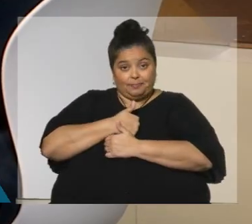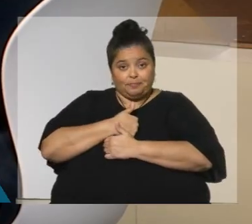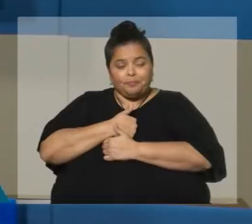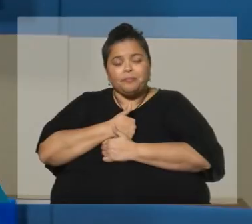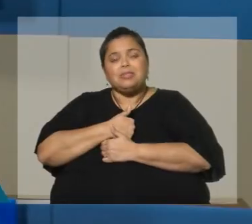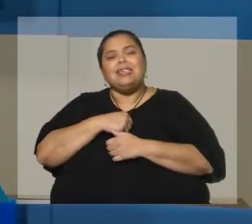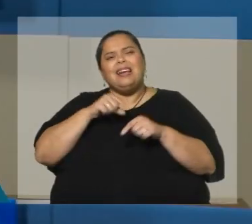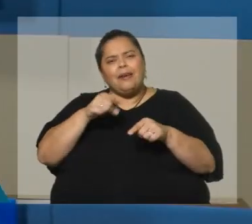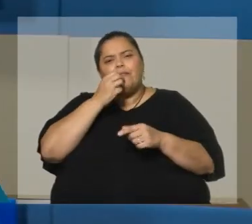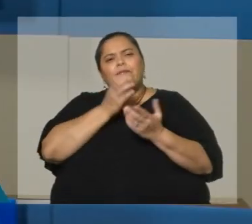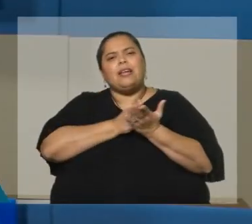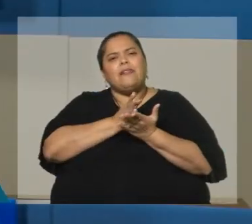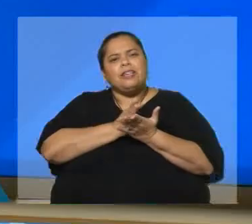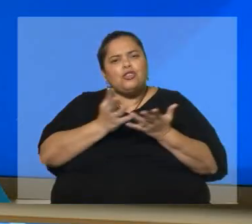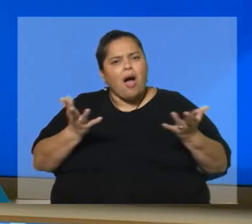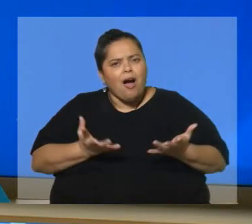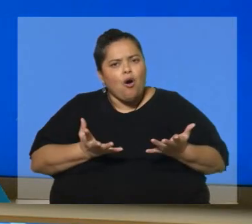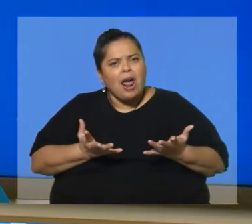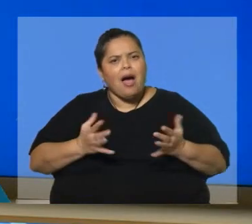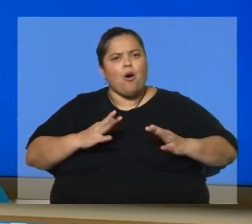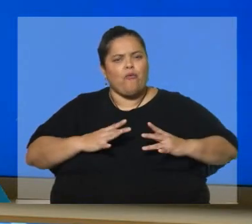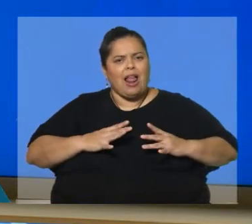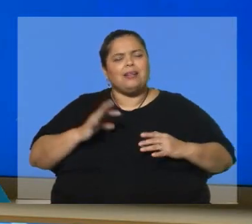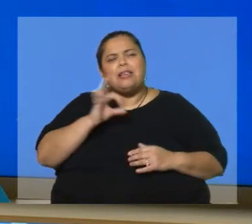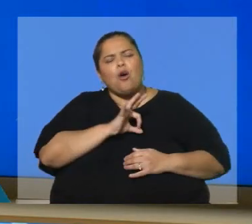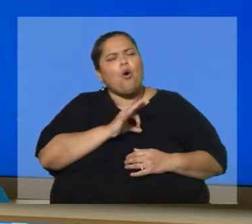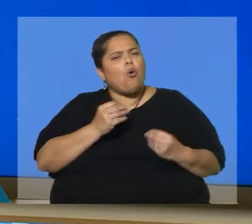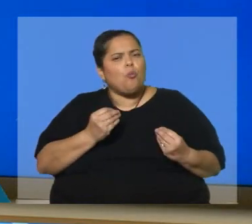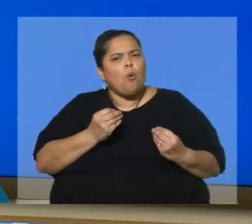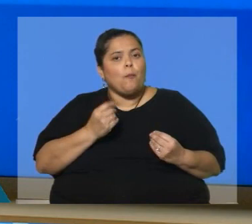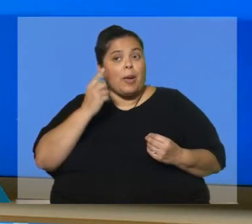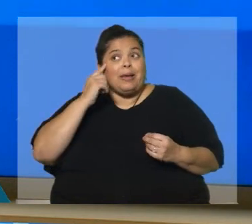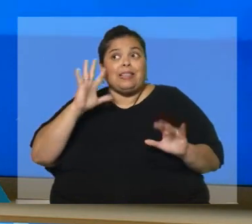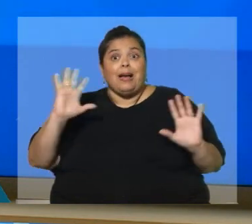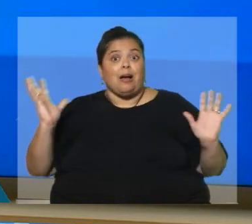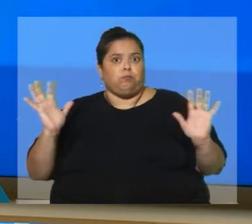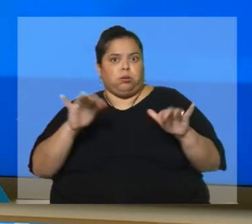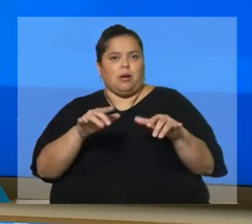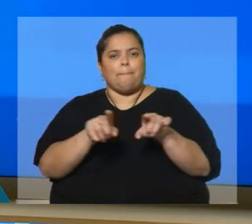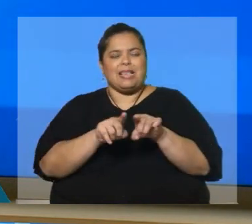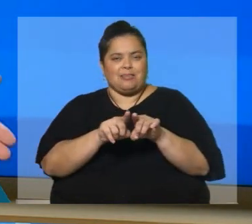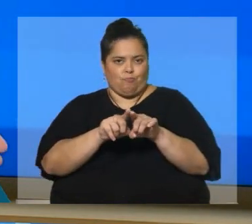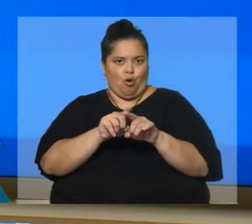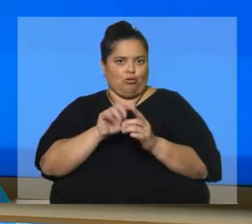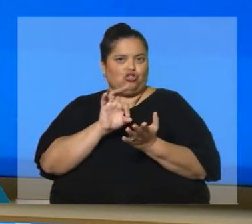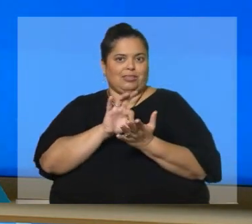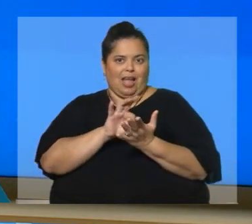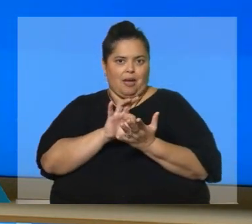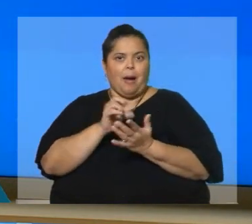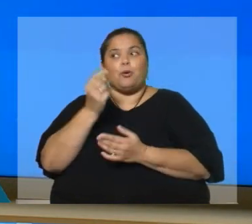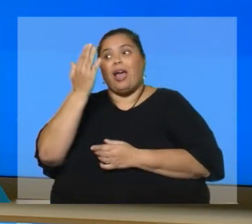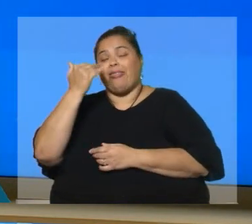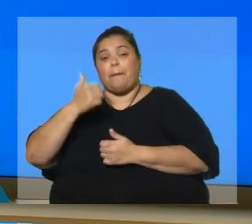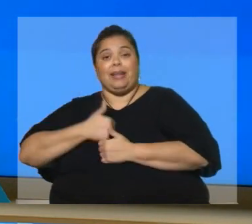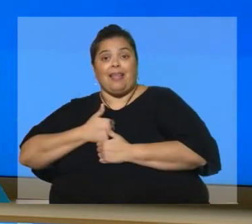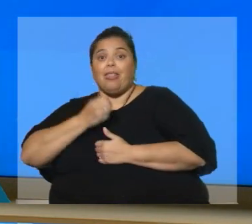¿Tienen algún beneficio especial ahora para jubilarse? Porque la idea era que todos fuéramos hacia el mismo régimen. Los militares también que tenían unos beneficios importantes.